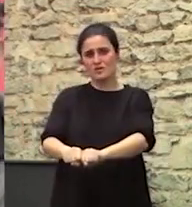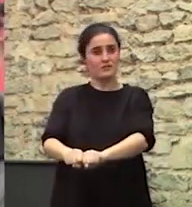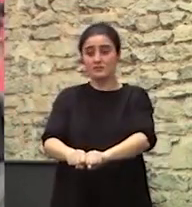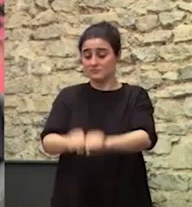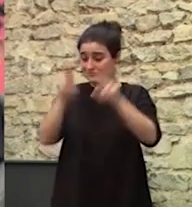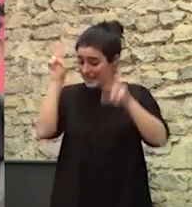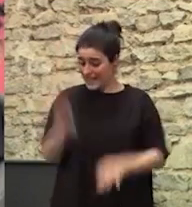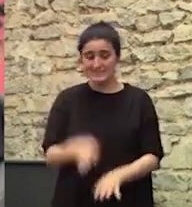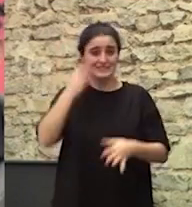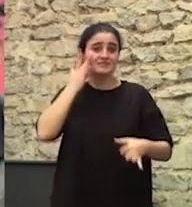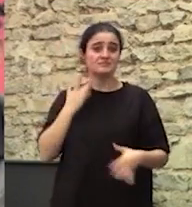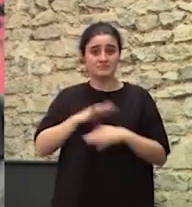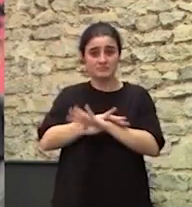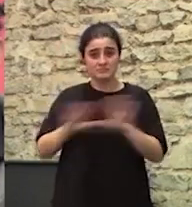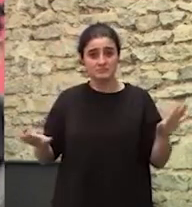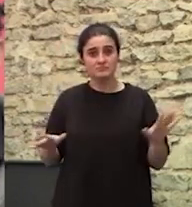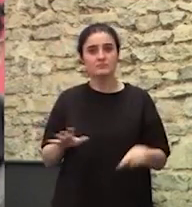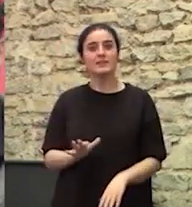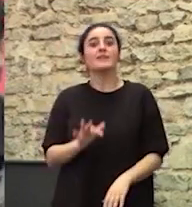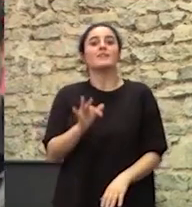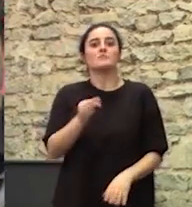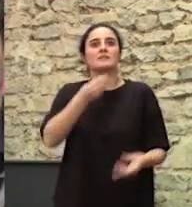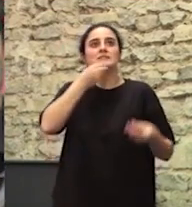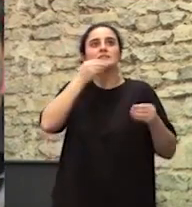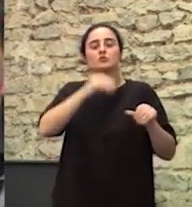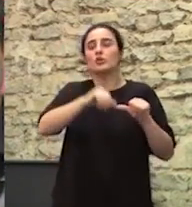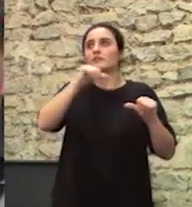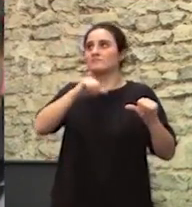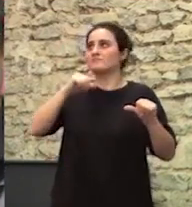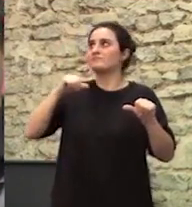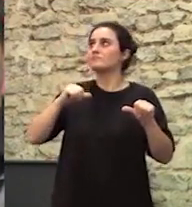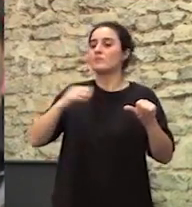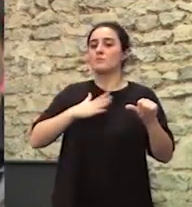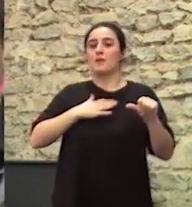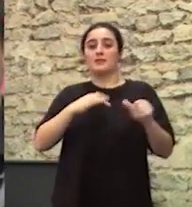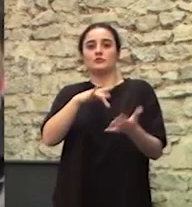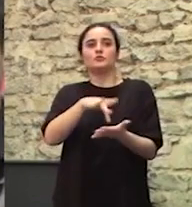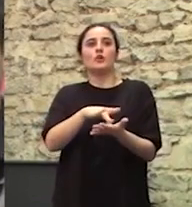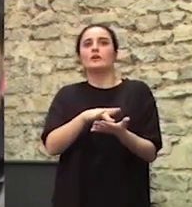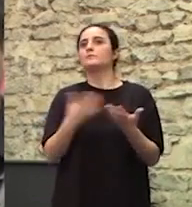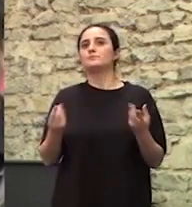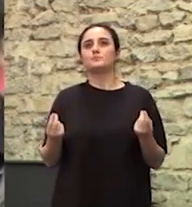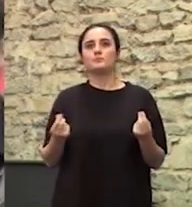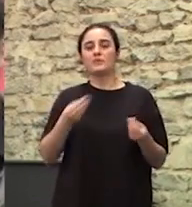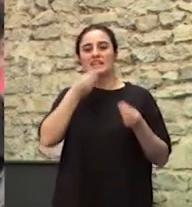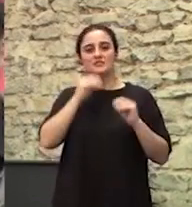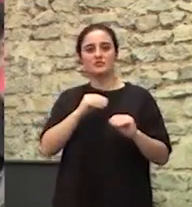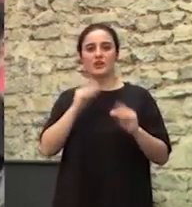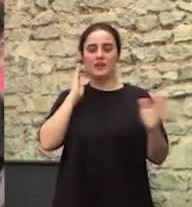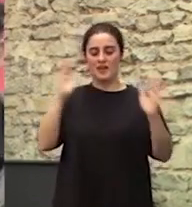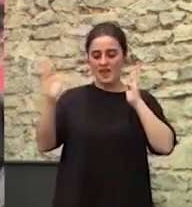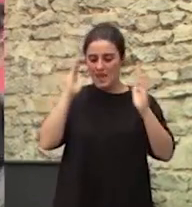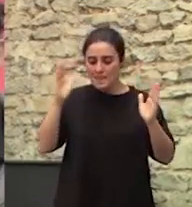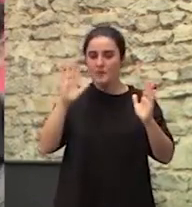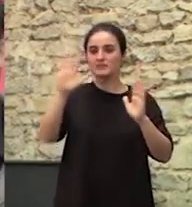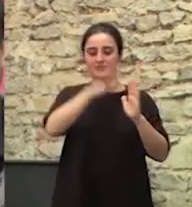Puro y duro Que además ha coincidido En la historia En los momentos Históricos Y en